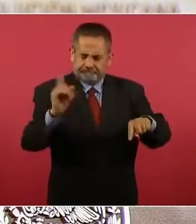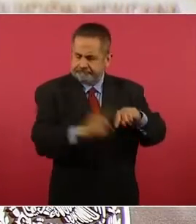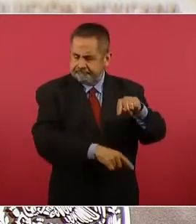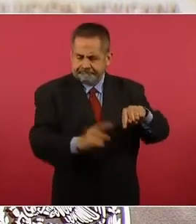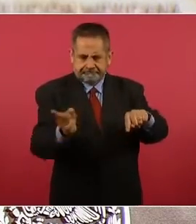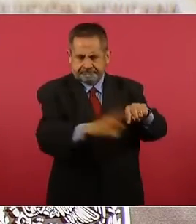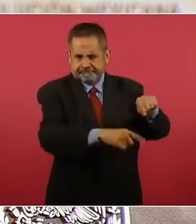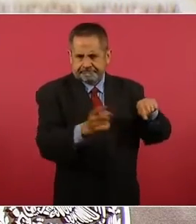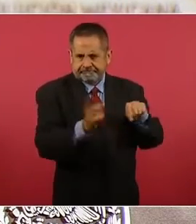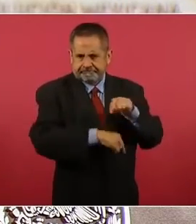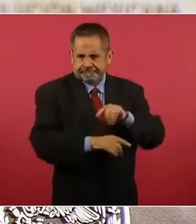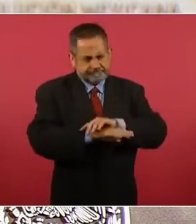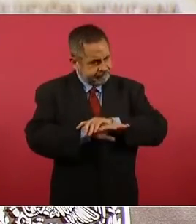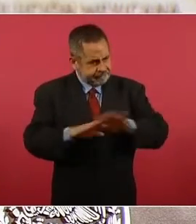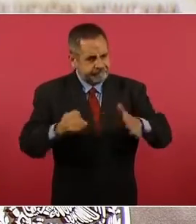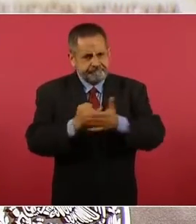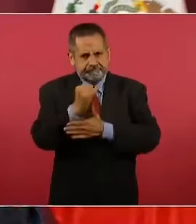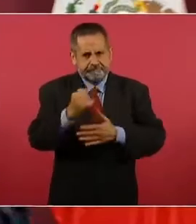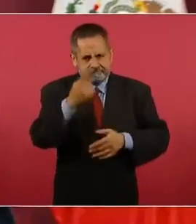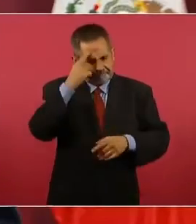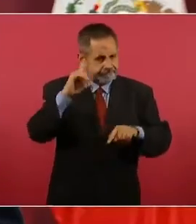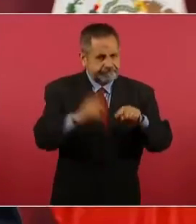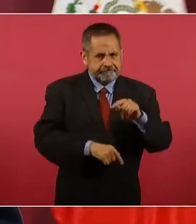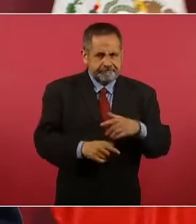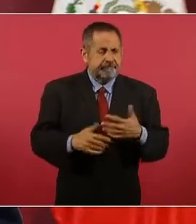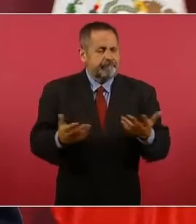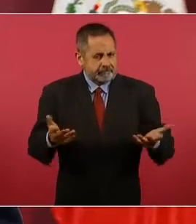varios del Poder Judicial.